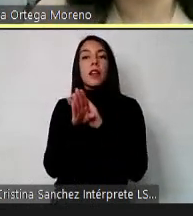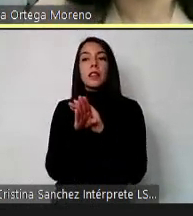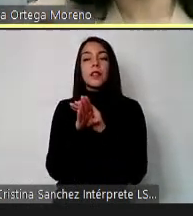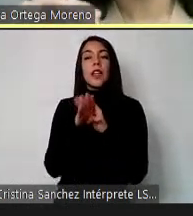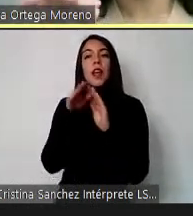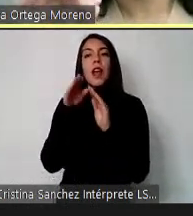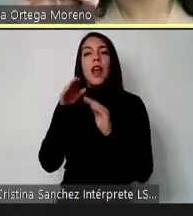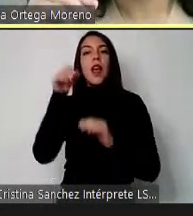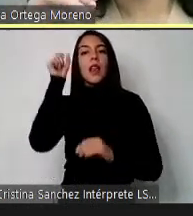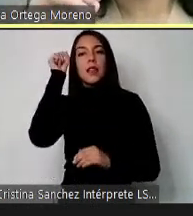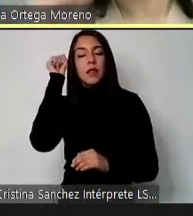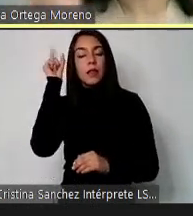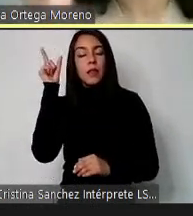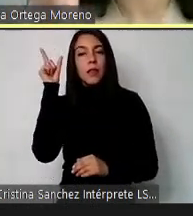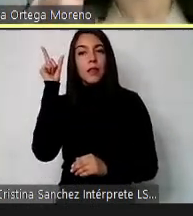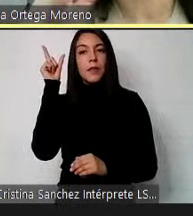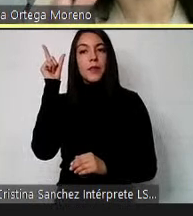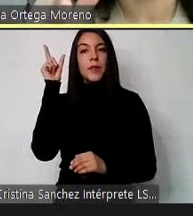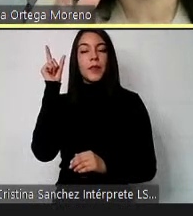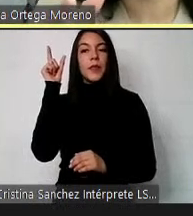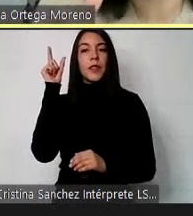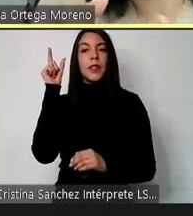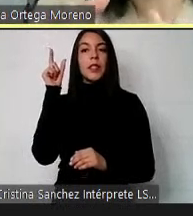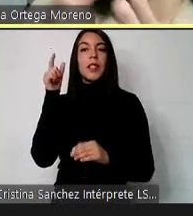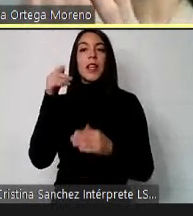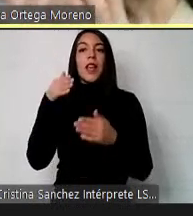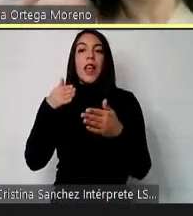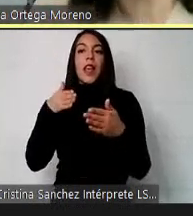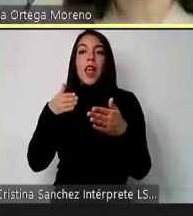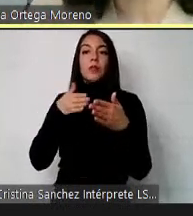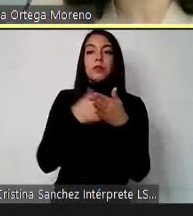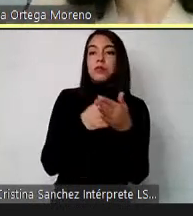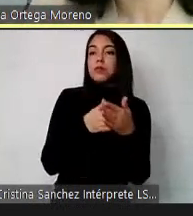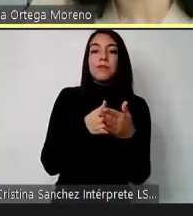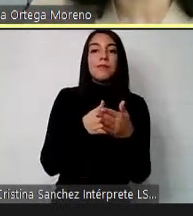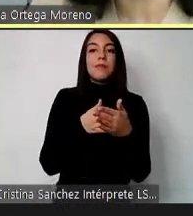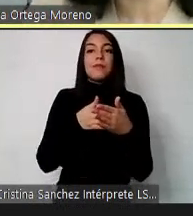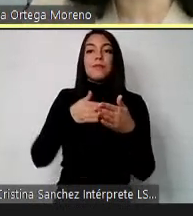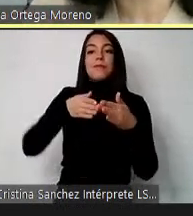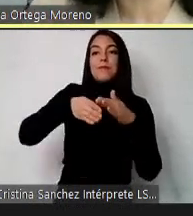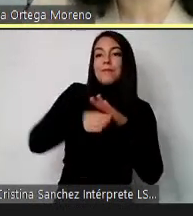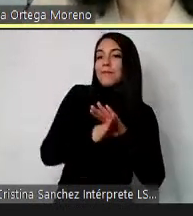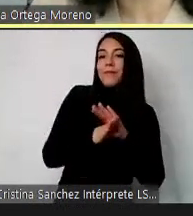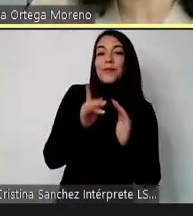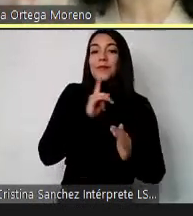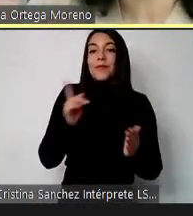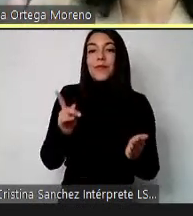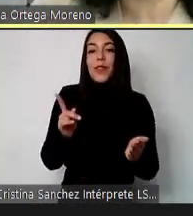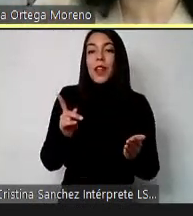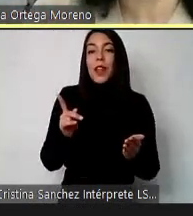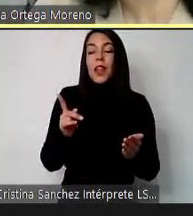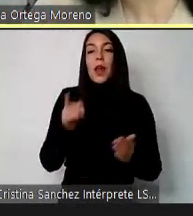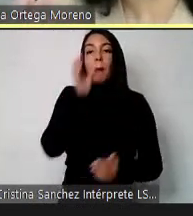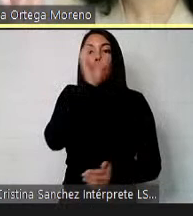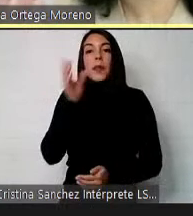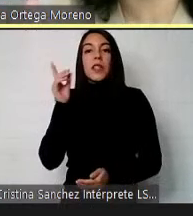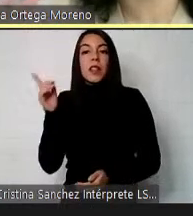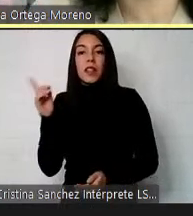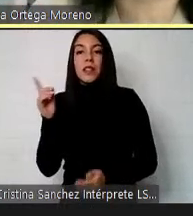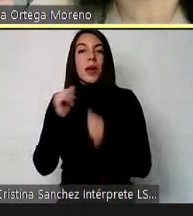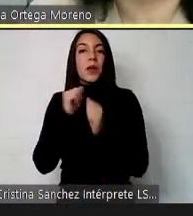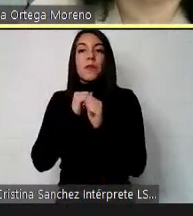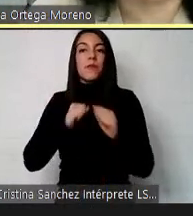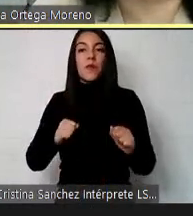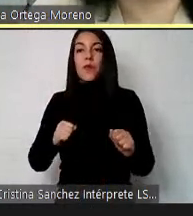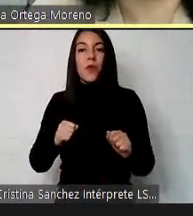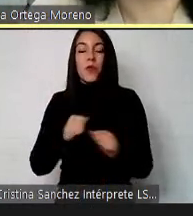entender que si no existe la accesibilidad las personas con discapacidad pueden no tener una real posibilidad